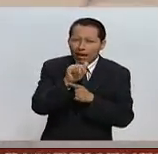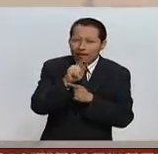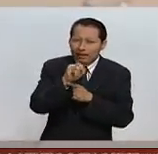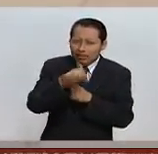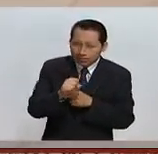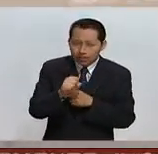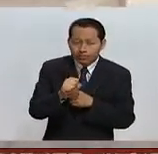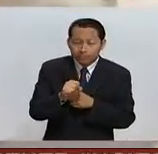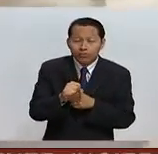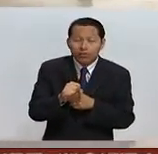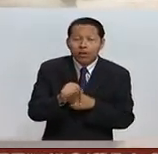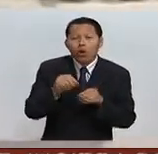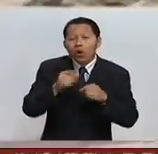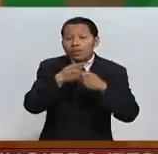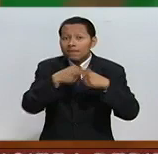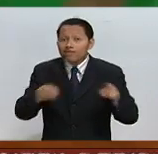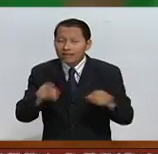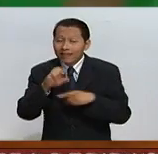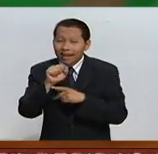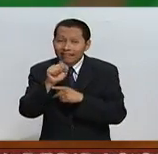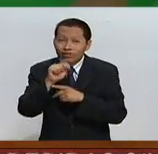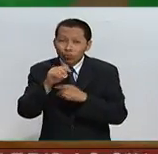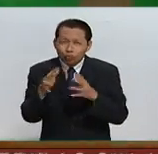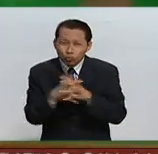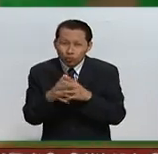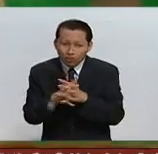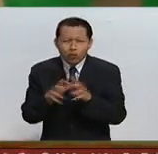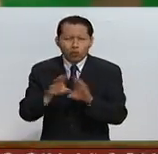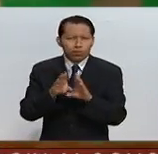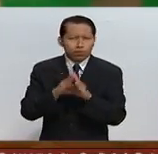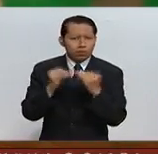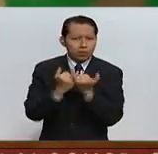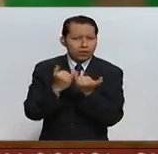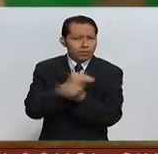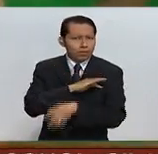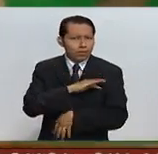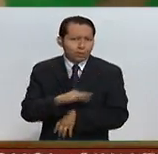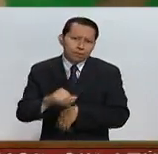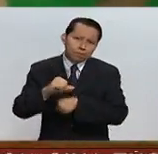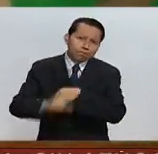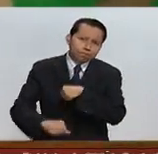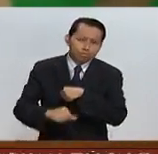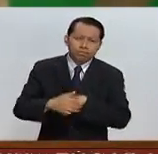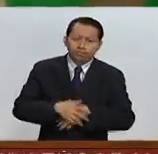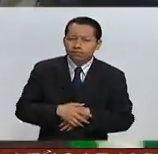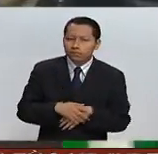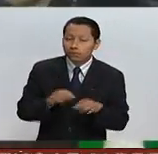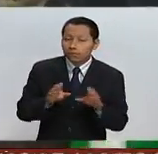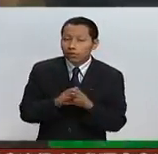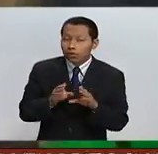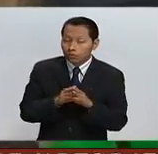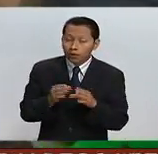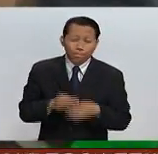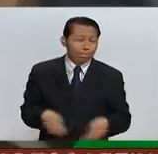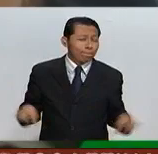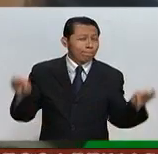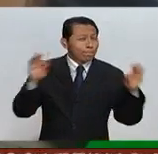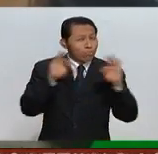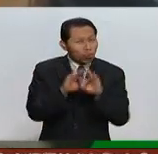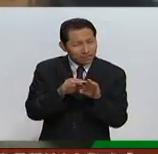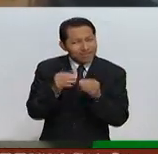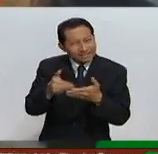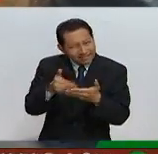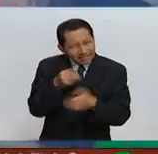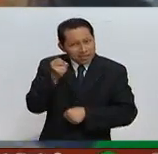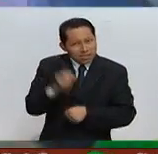estructurales sí se requiere de otro tipo de tratamientos en esos casos que pueden llegar a ser quirúrgicos. Es muy importante la prevención que se les da a